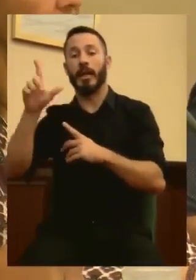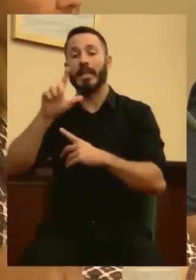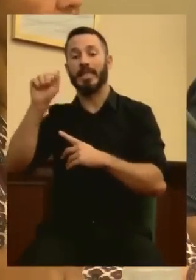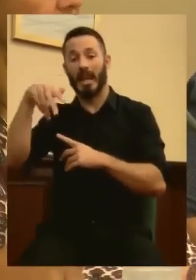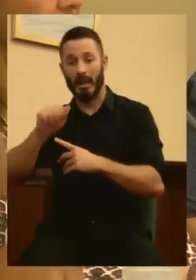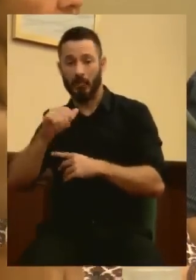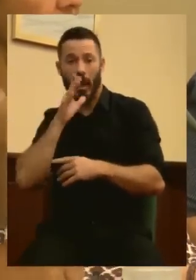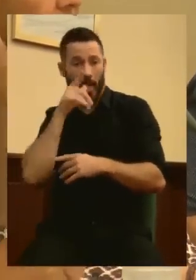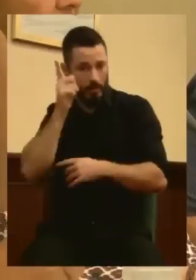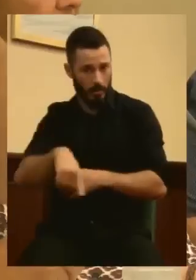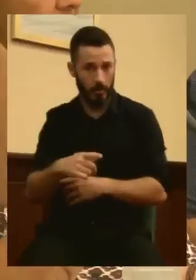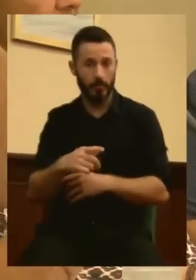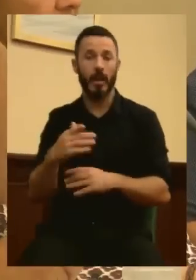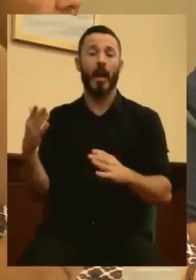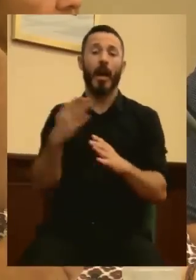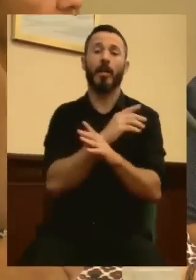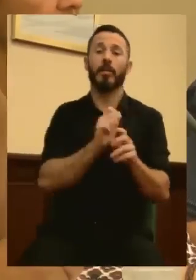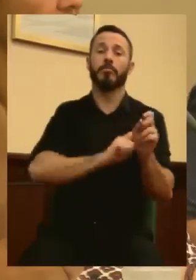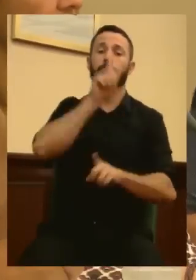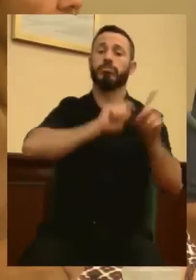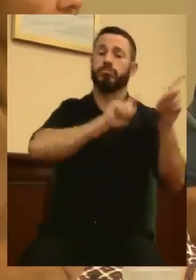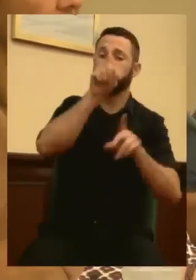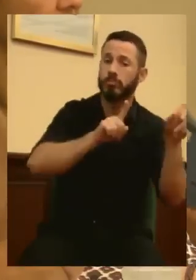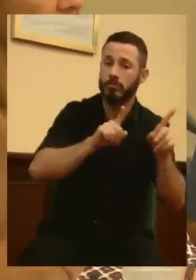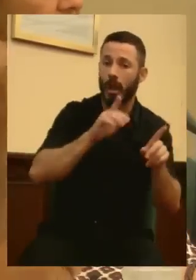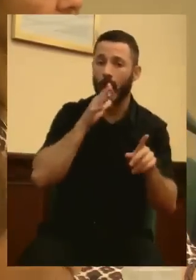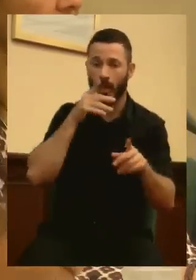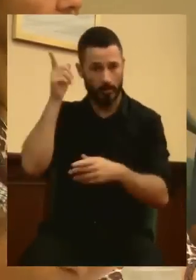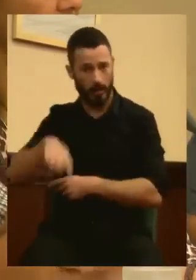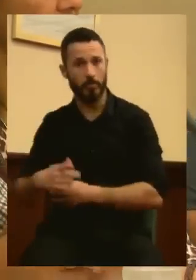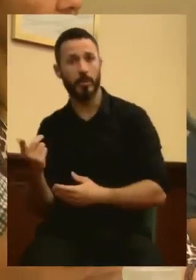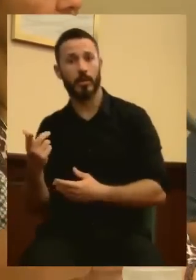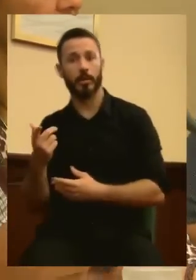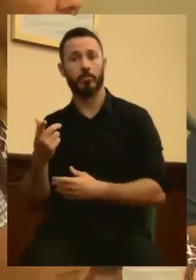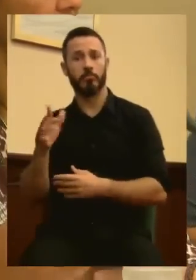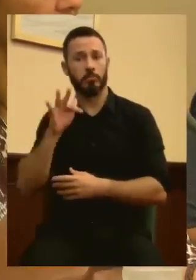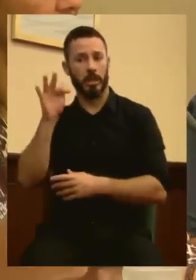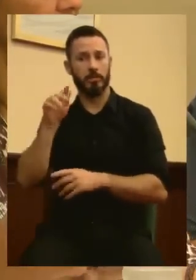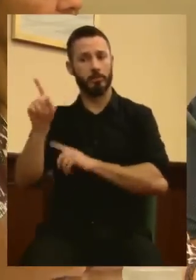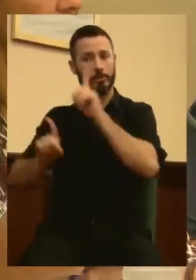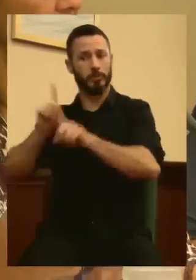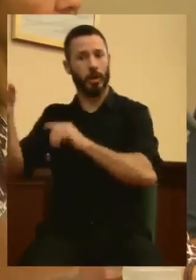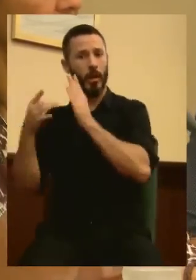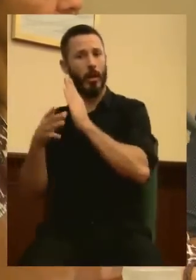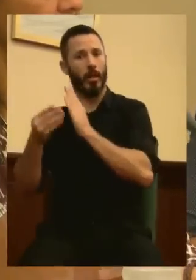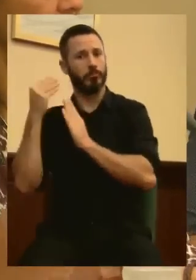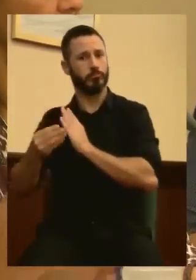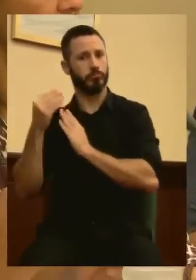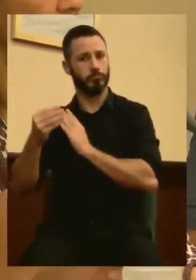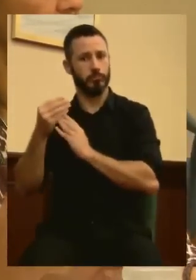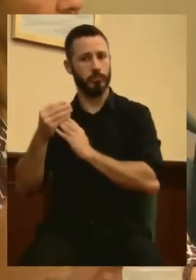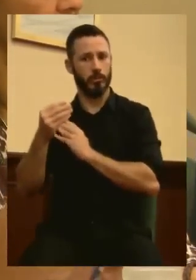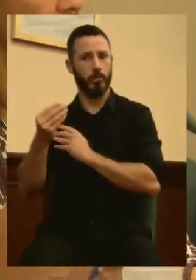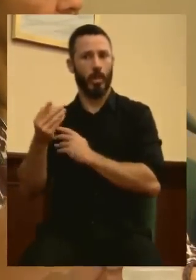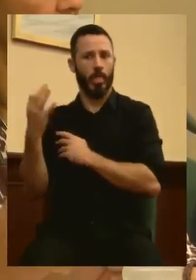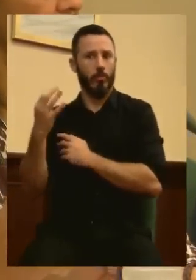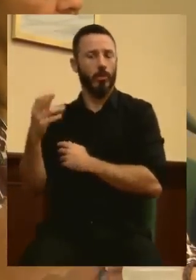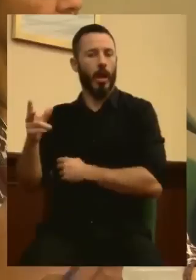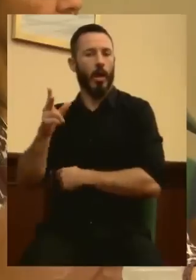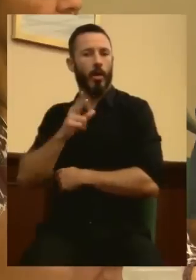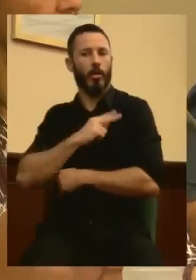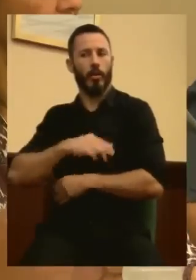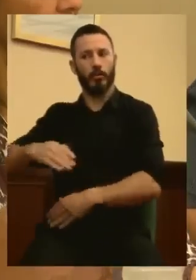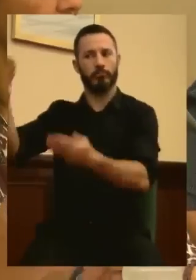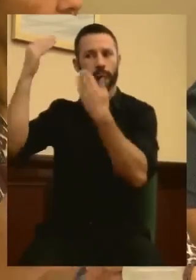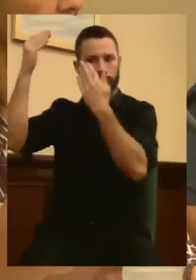fuegos artificiales. Los sigue habiendo. Y por cierto, de muy buena calidad. Hay que felicitar a la concejalía por los últimos